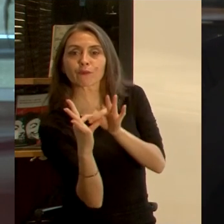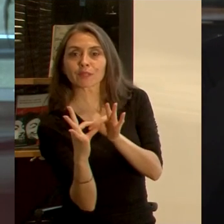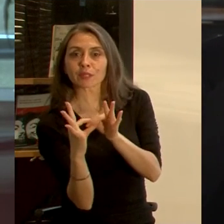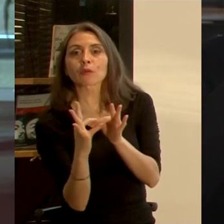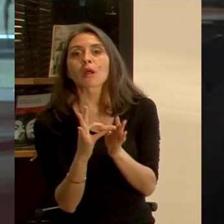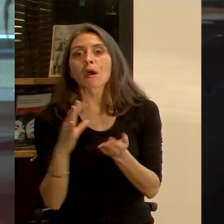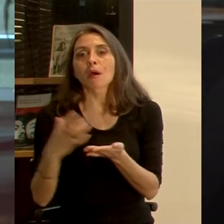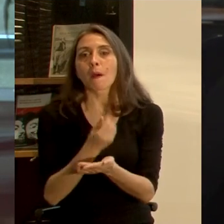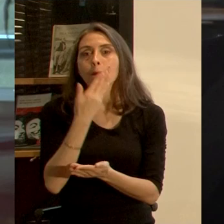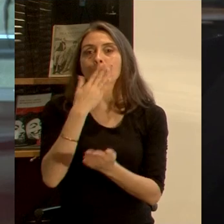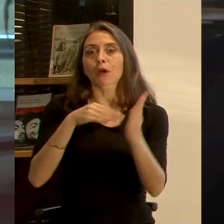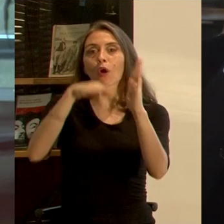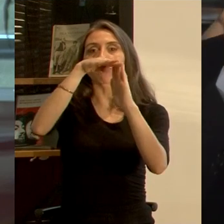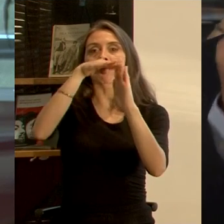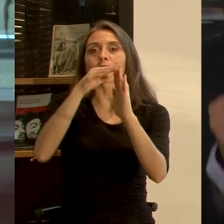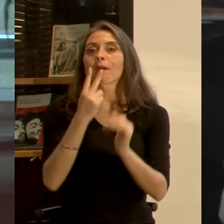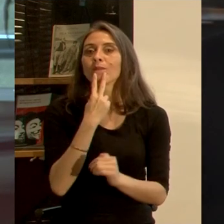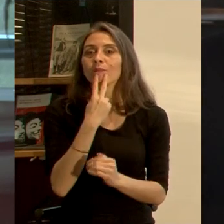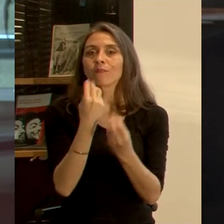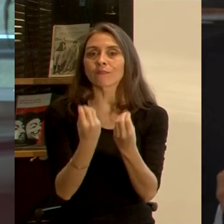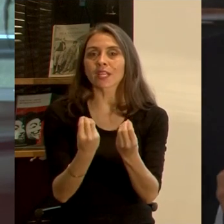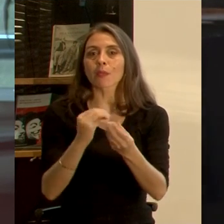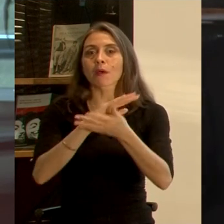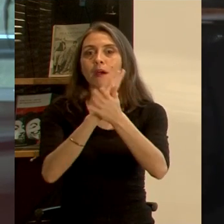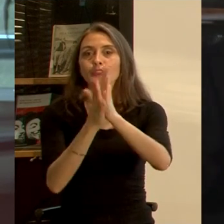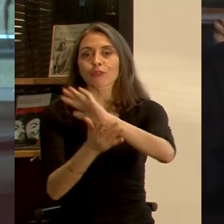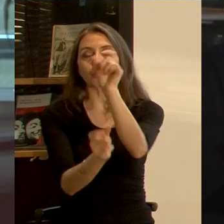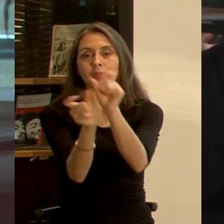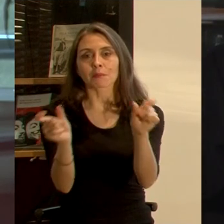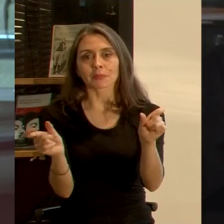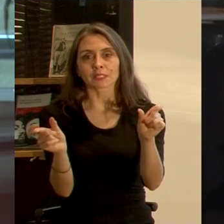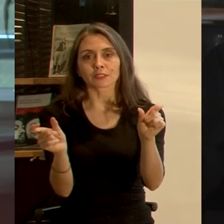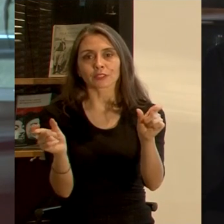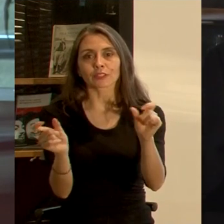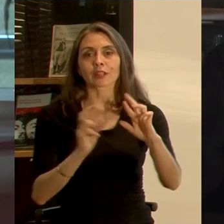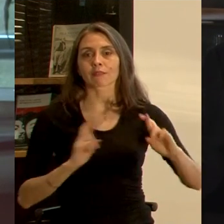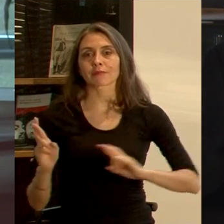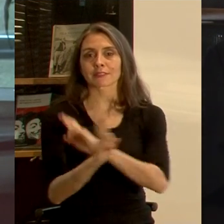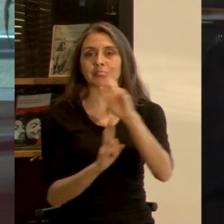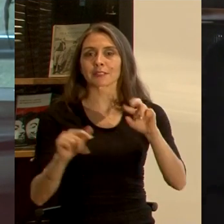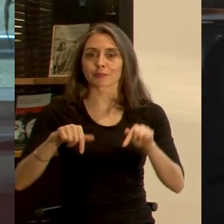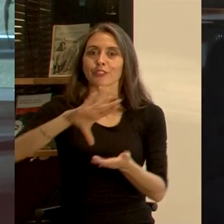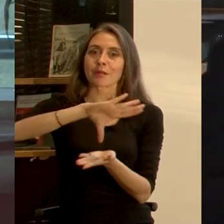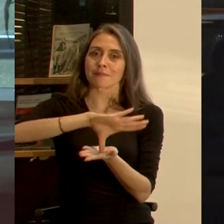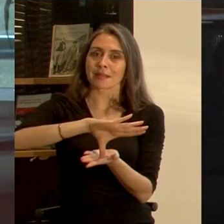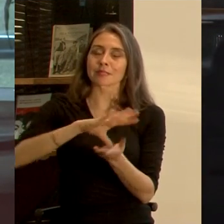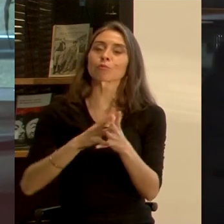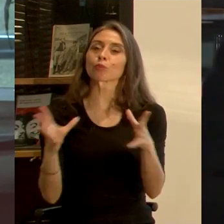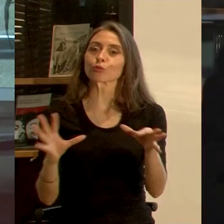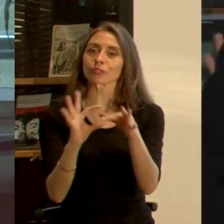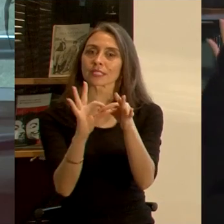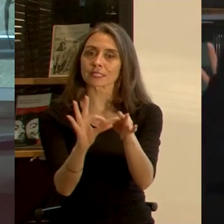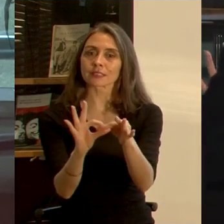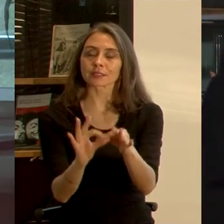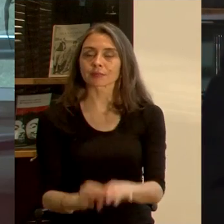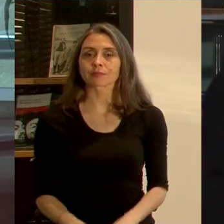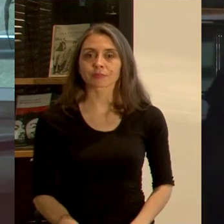alcanzar mejores estándares de vida para todos quienes convivimos en nuestro país. Muchas gracias.